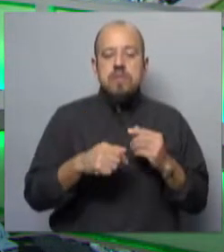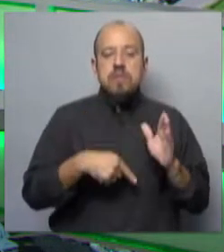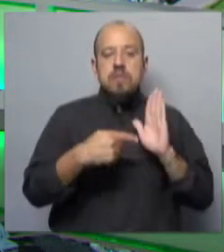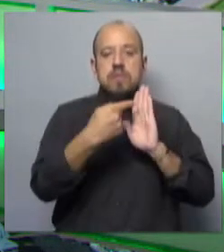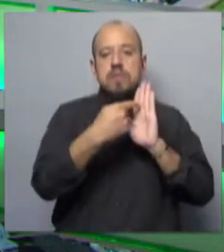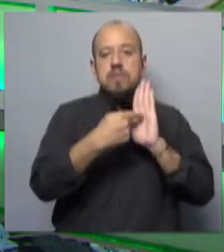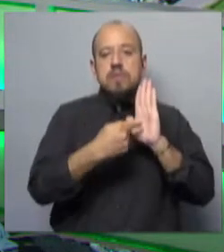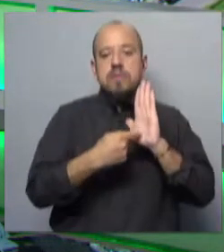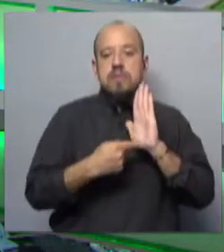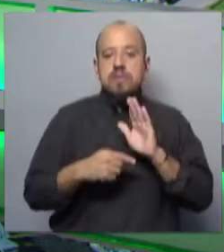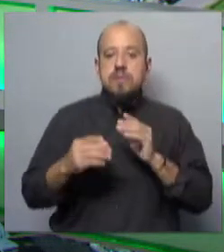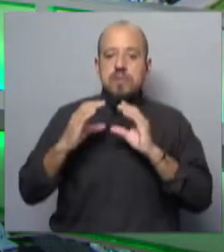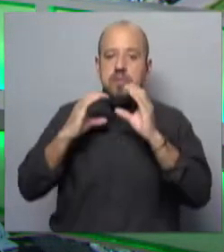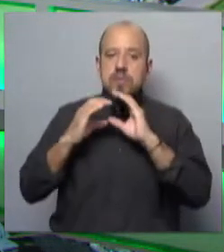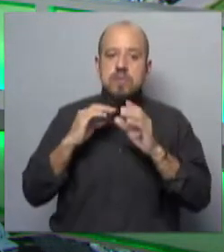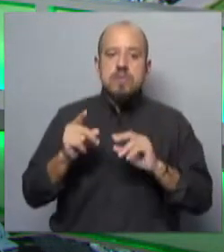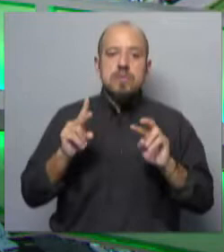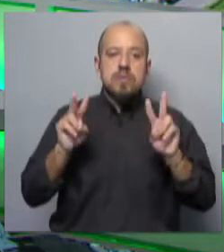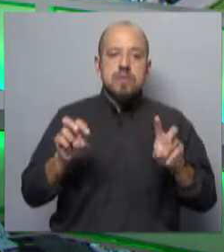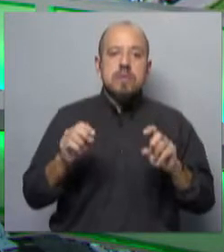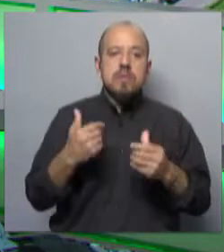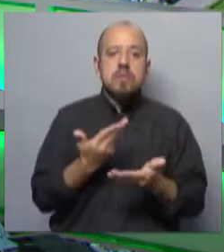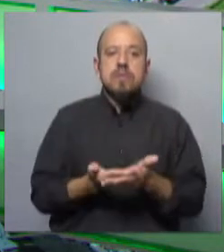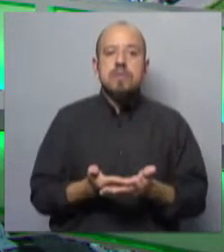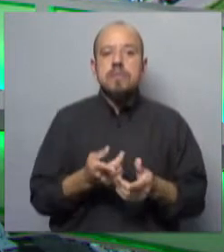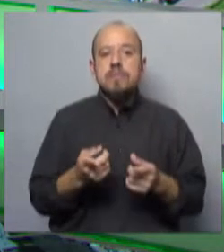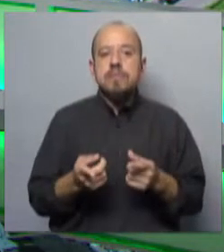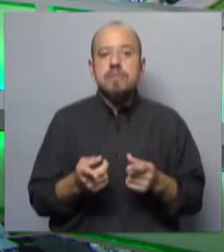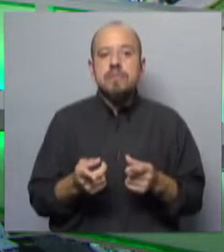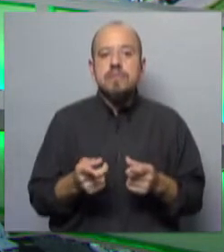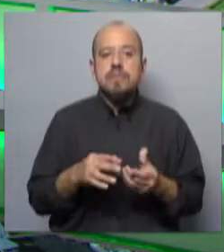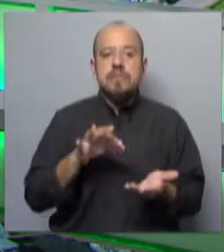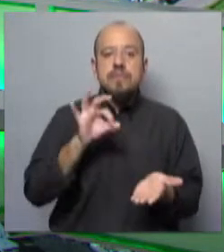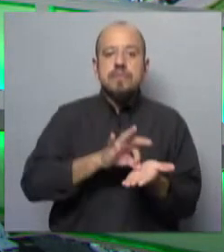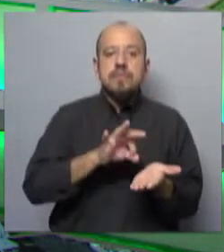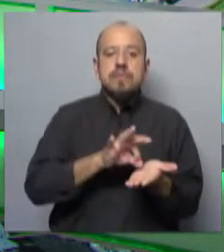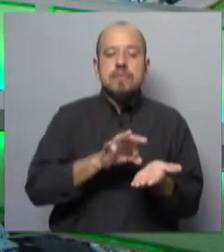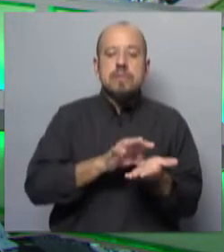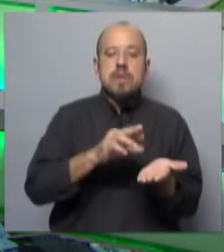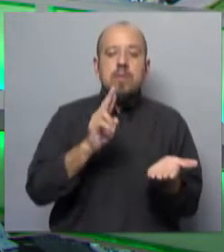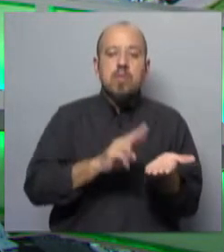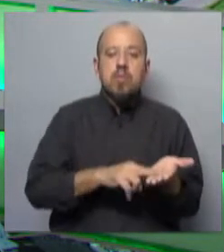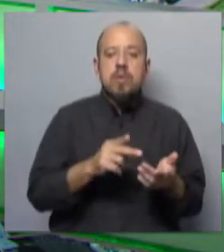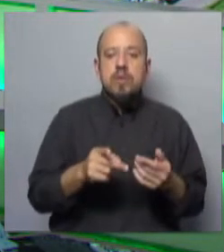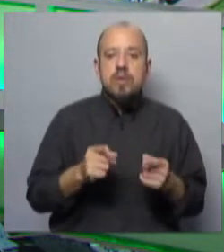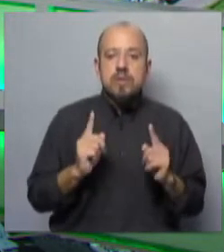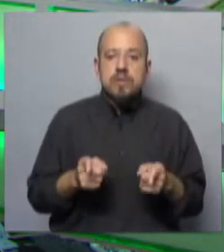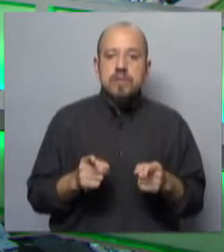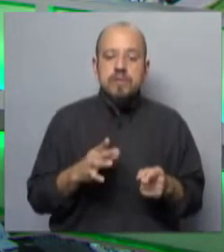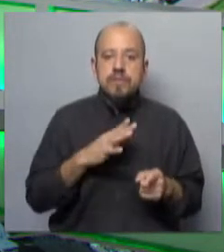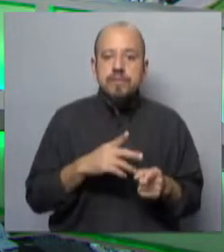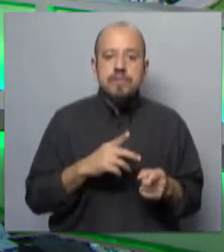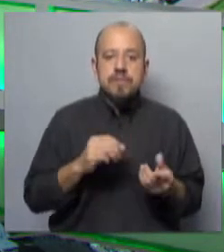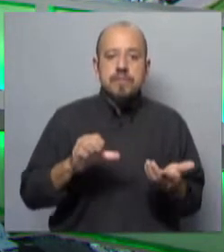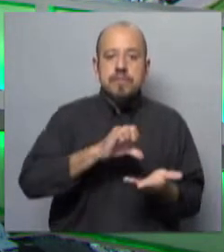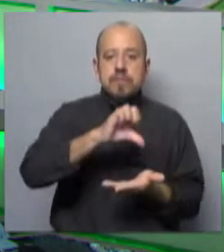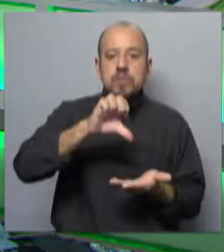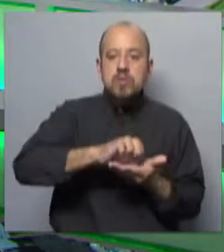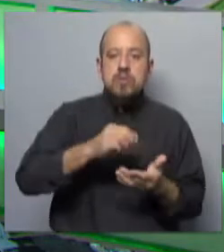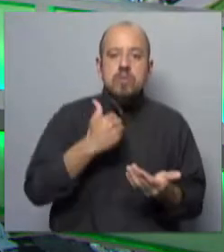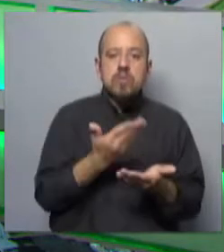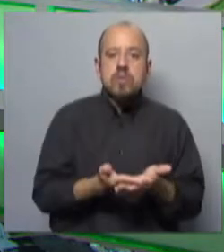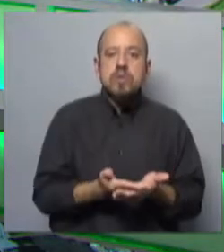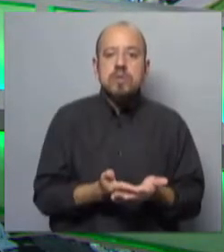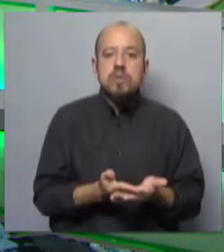comunicación, pero también ha planteado temas vinculados al sistema tributario. Aparece Ciudadanos también con una serie de